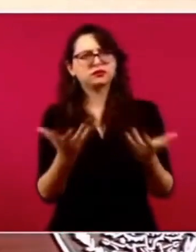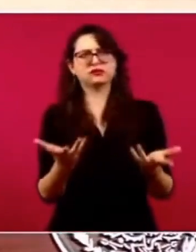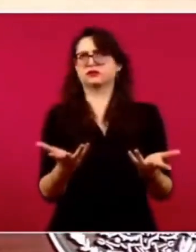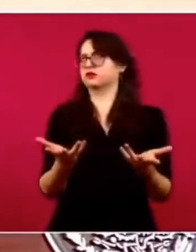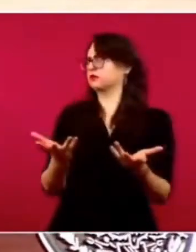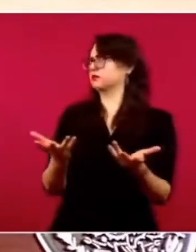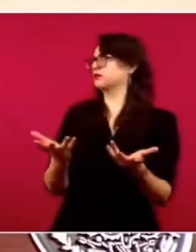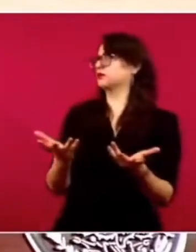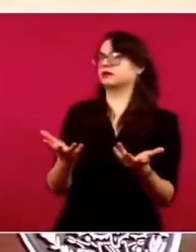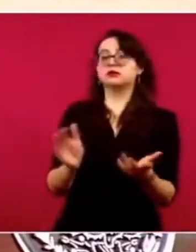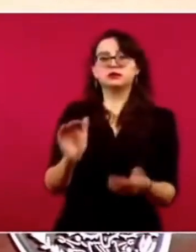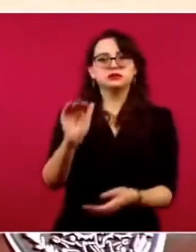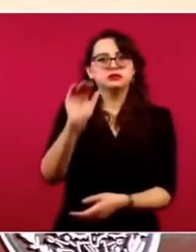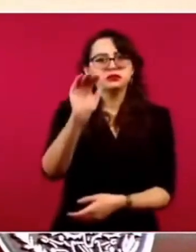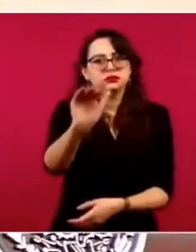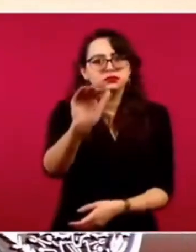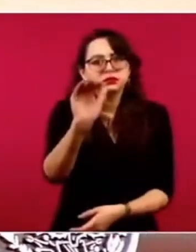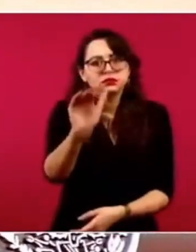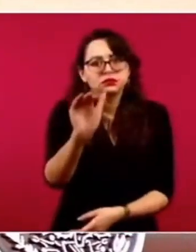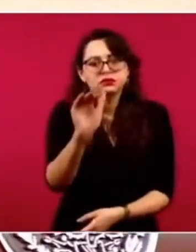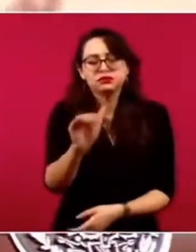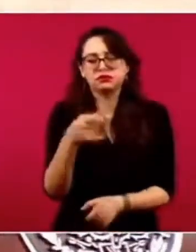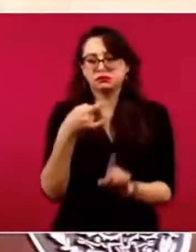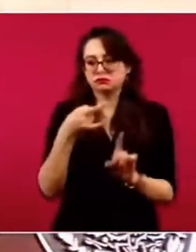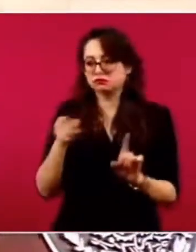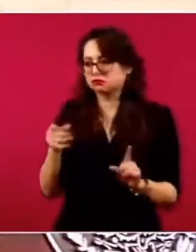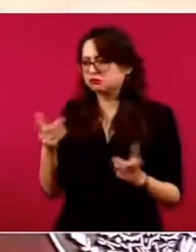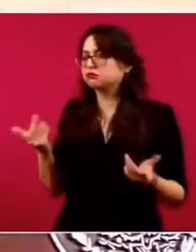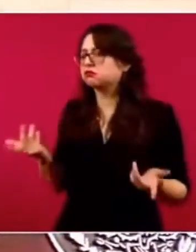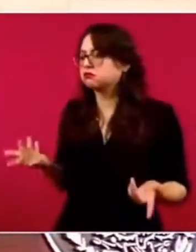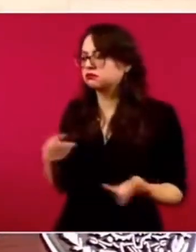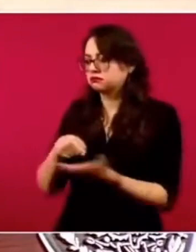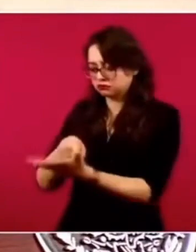ese domicilio como la sede de una empresa